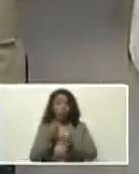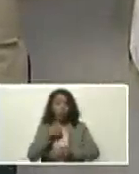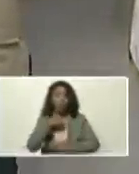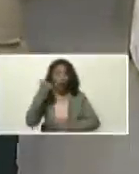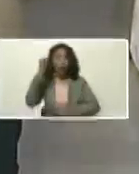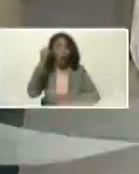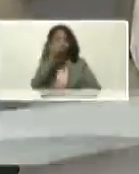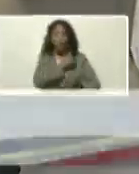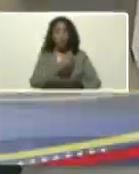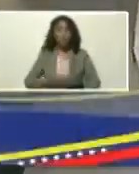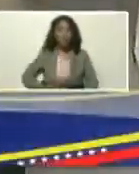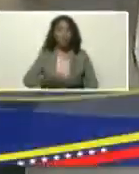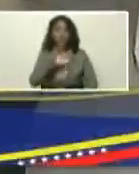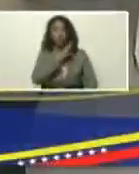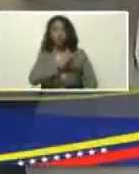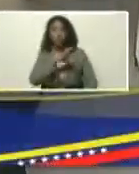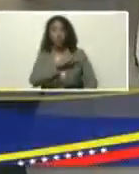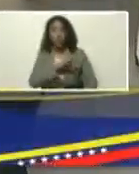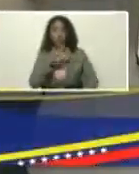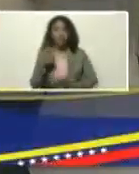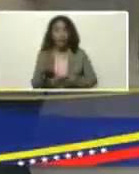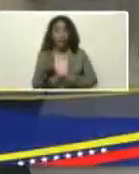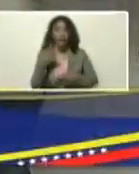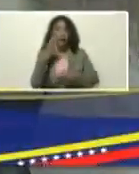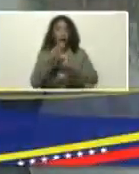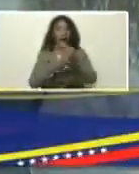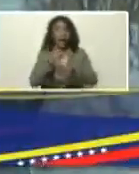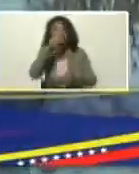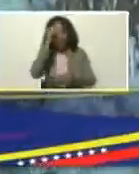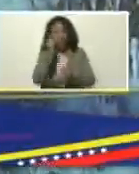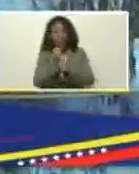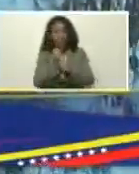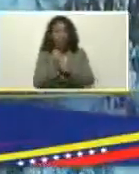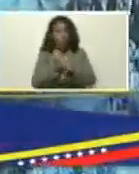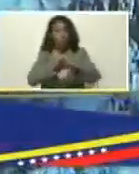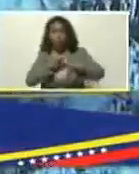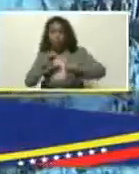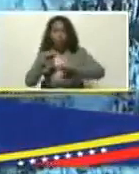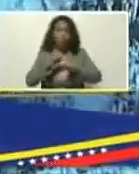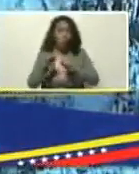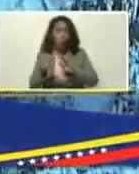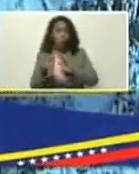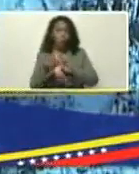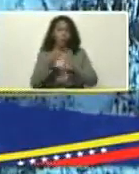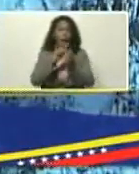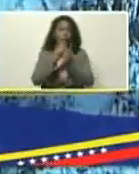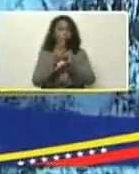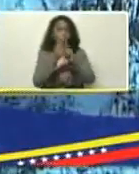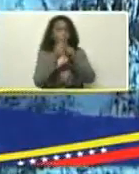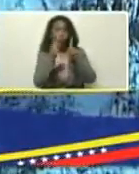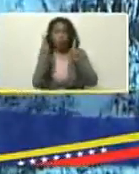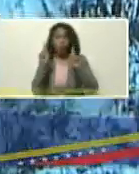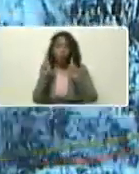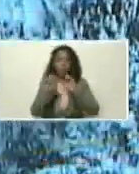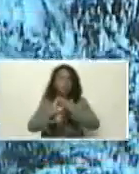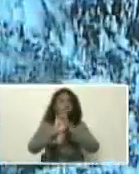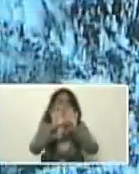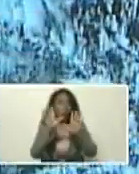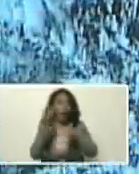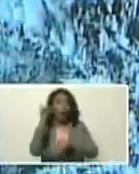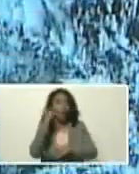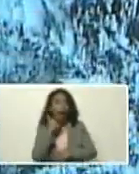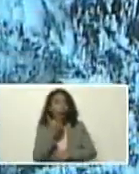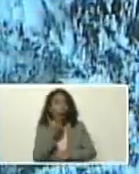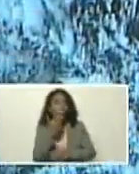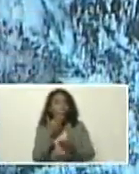un presidente ecosocialista, que está mitigando, cambio climático, que está actuando, contra el cambio climático, de manera concreta, si hay una cosa,